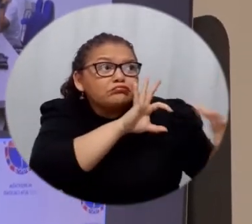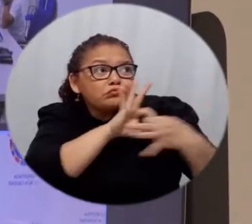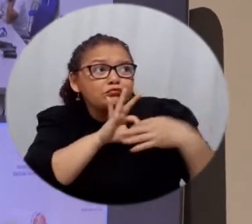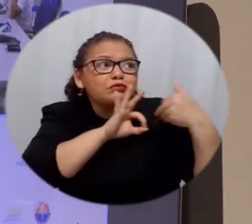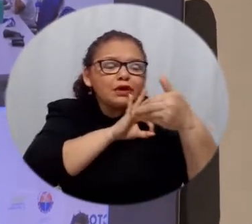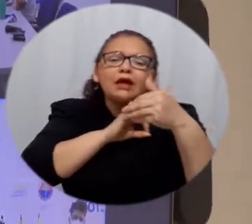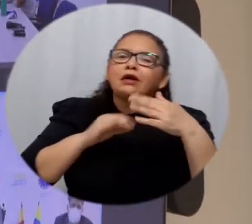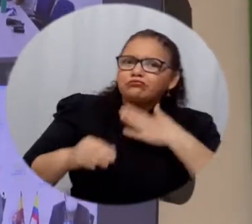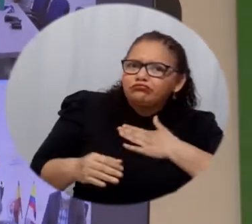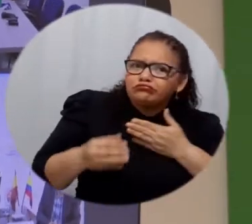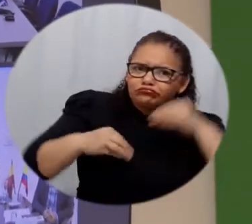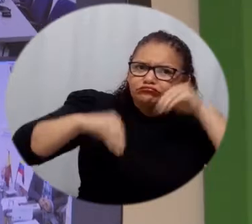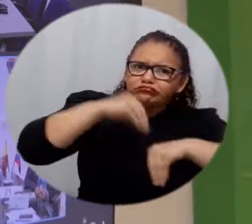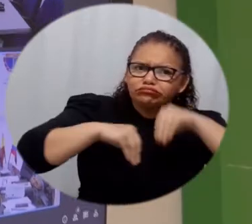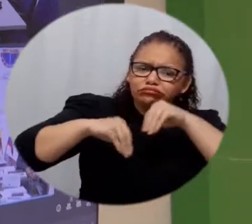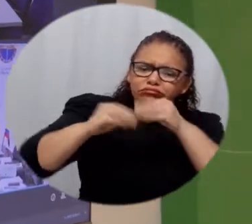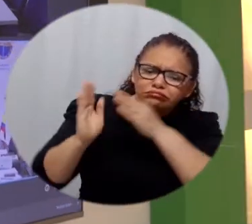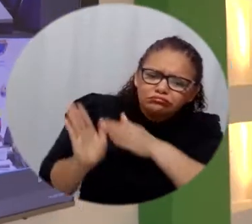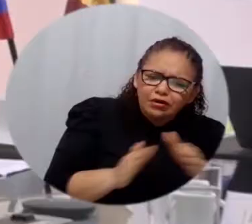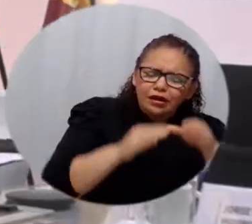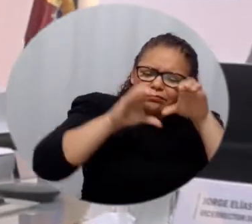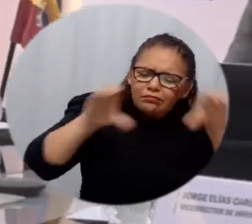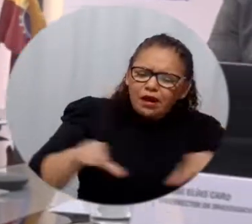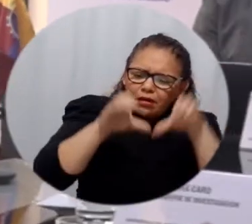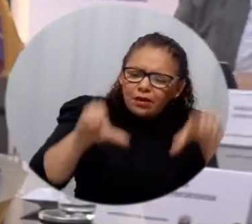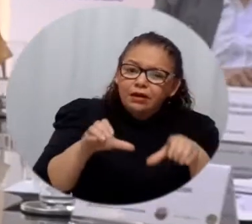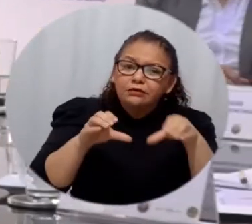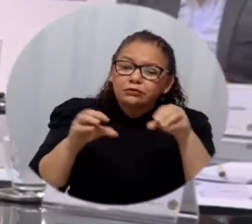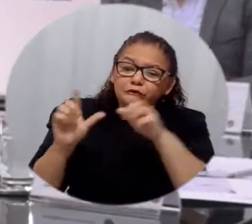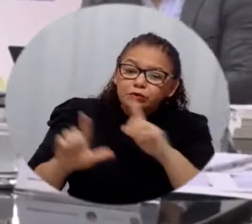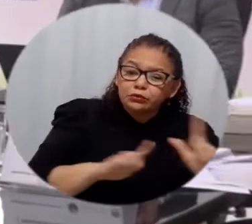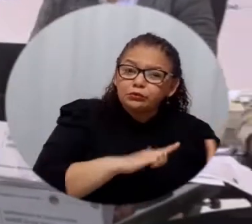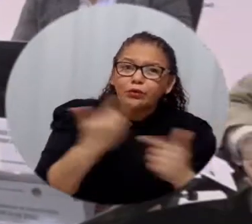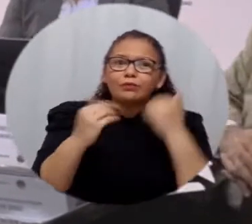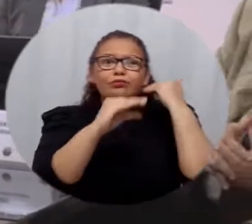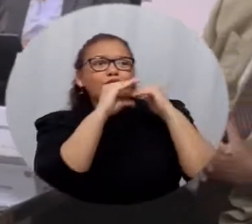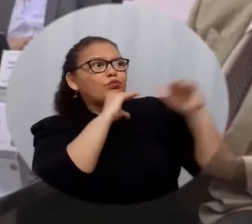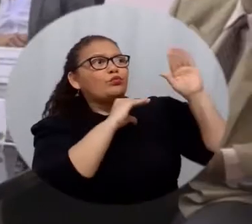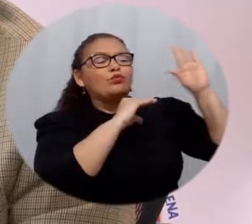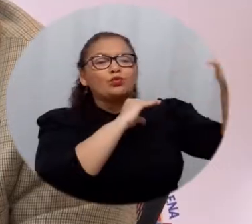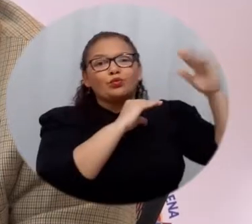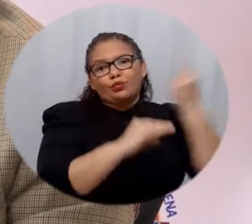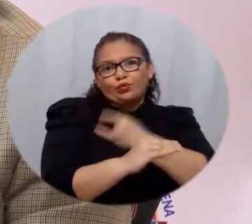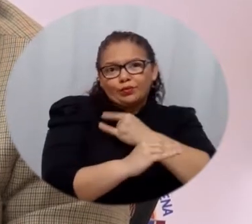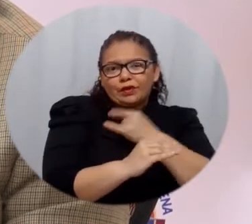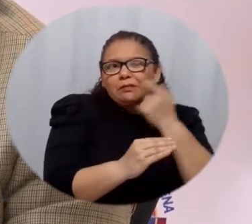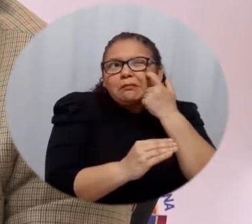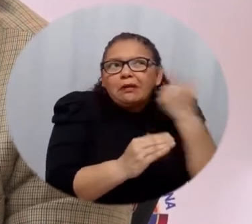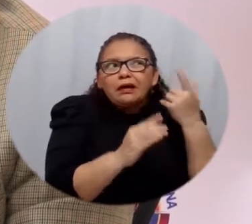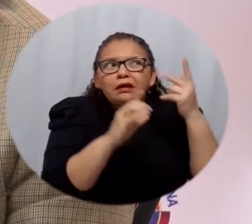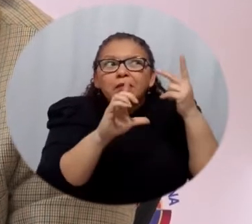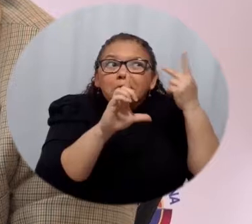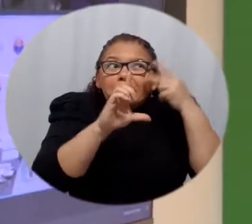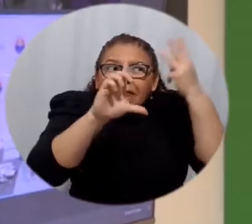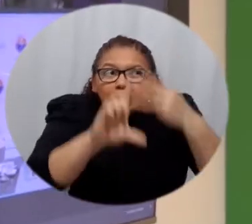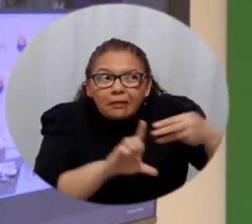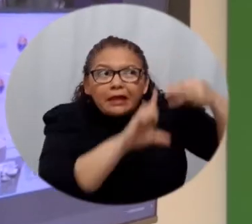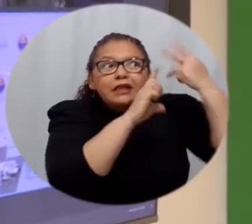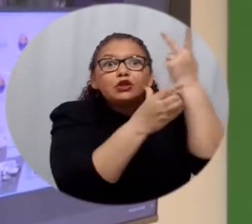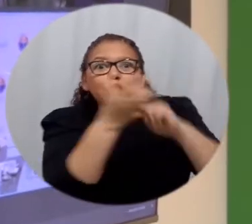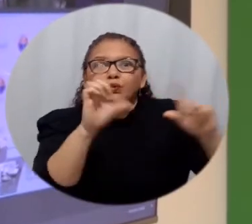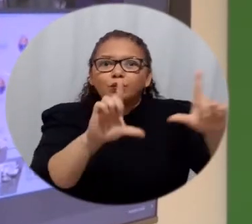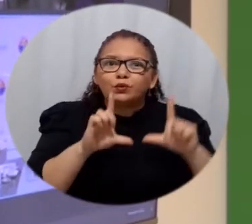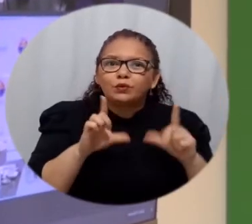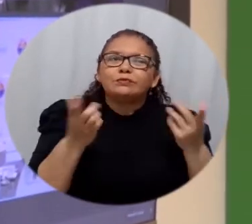que quedó comprometida la Universidad del Magdalena a construir y enviarlo a la universidad para básicamente unos procesos de maestría en doble